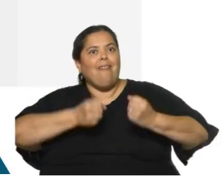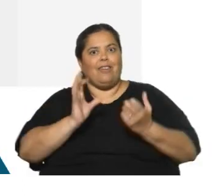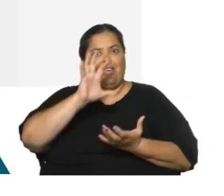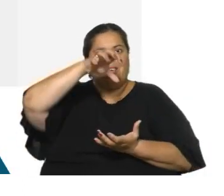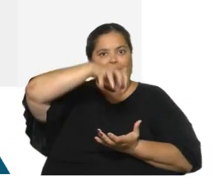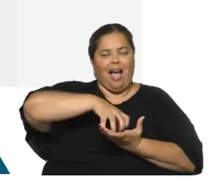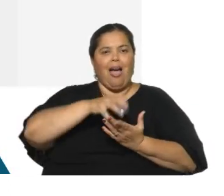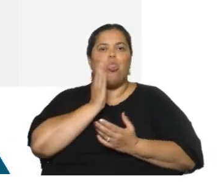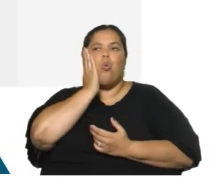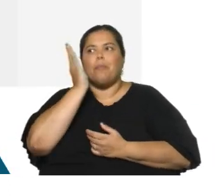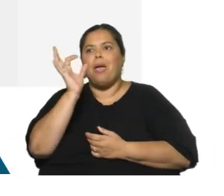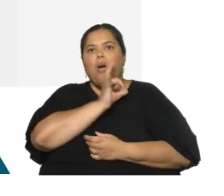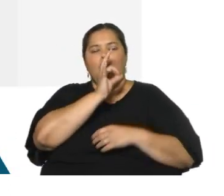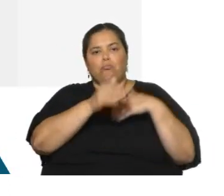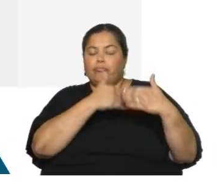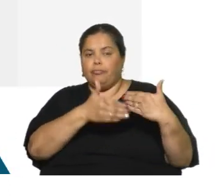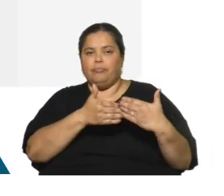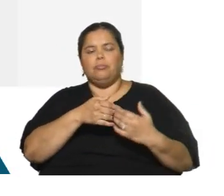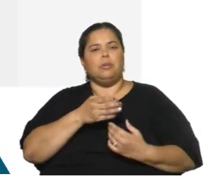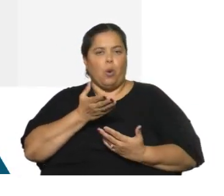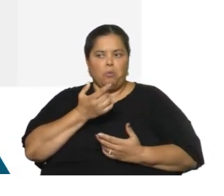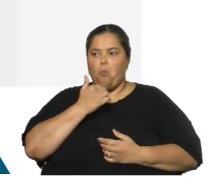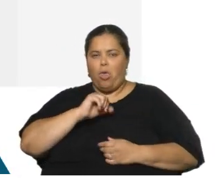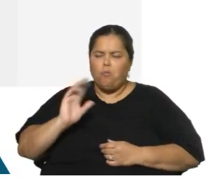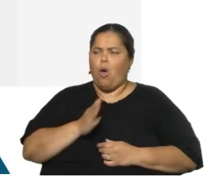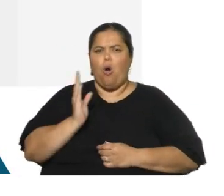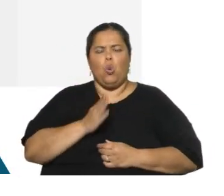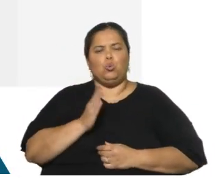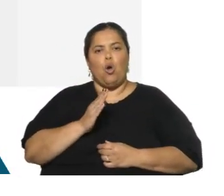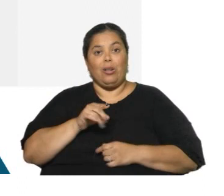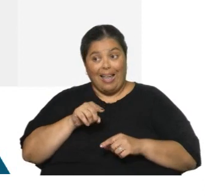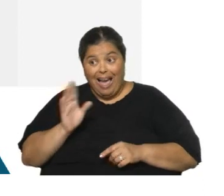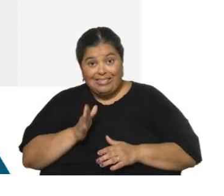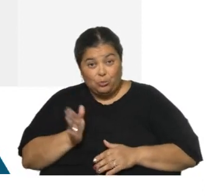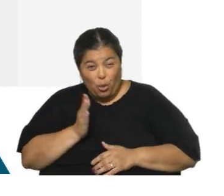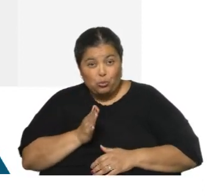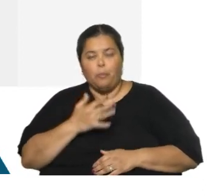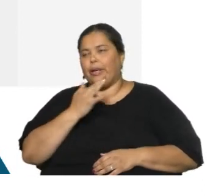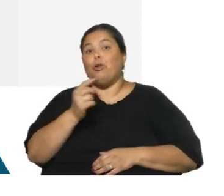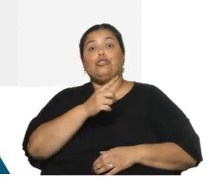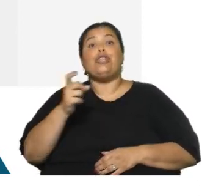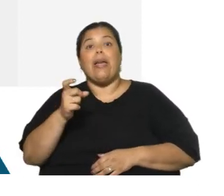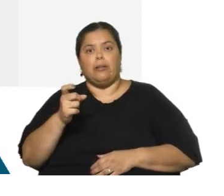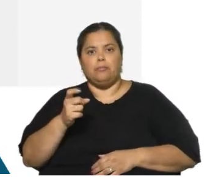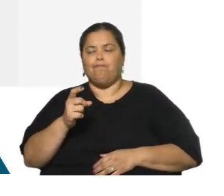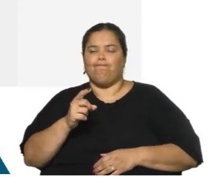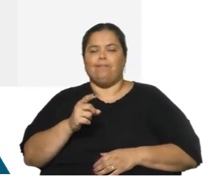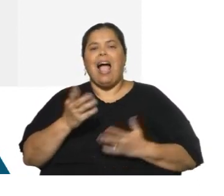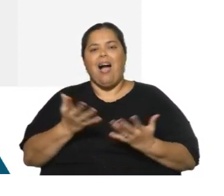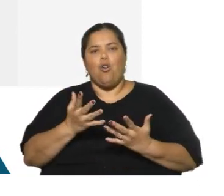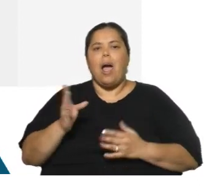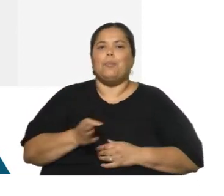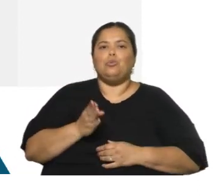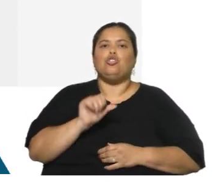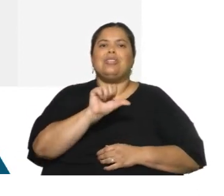tienen una capacidad que les permite producir 100. Bueno, en este momento están produciendo 65. es baja en términos